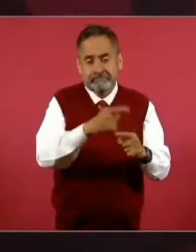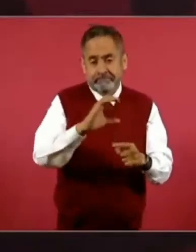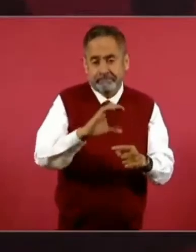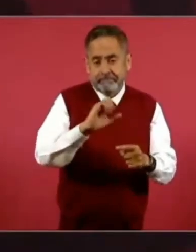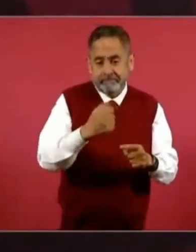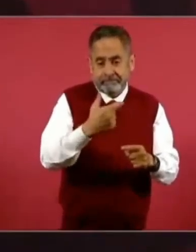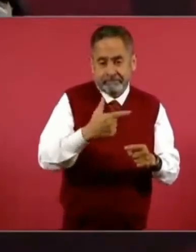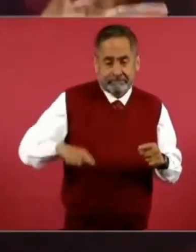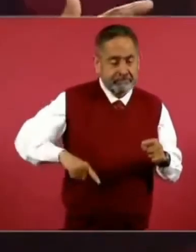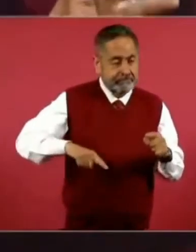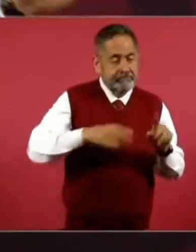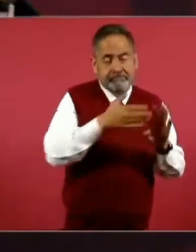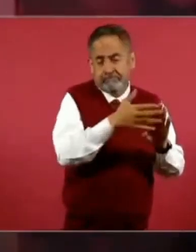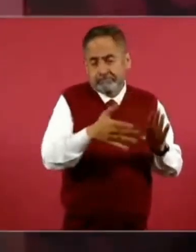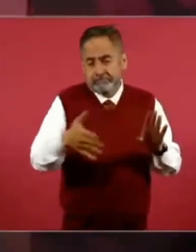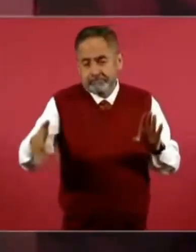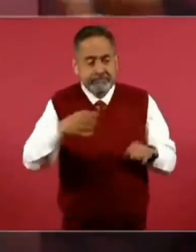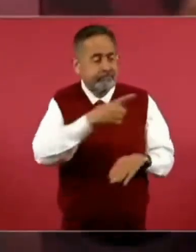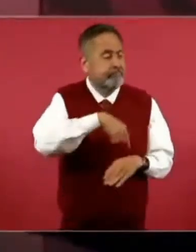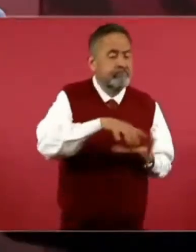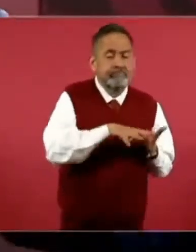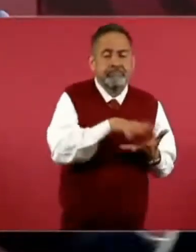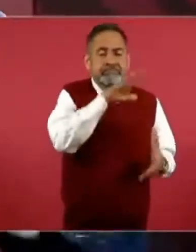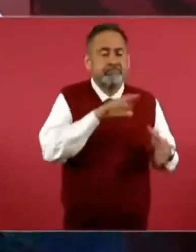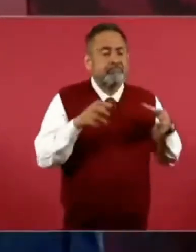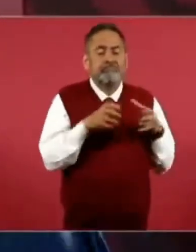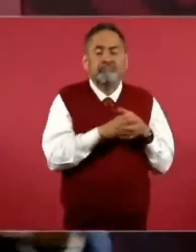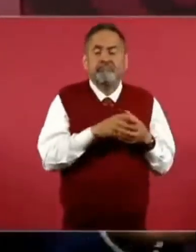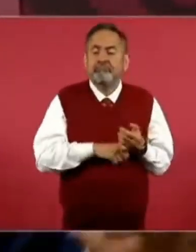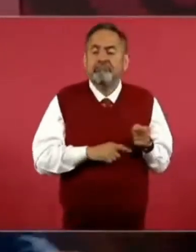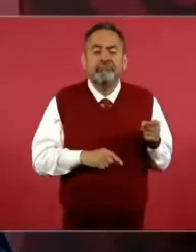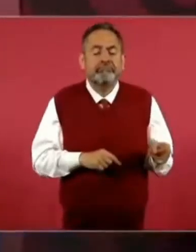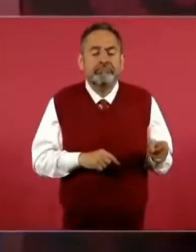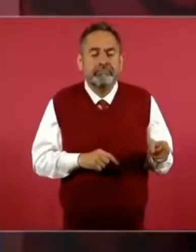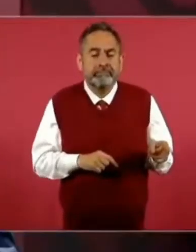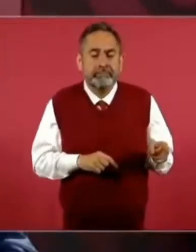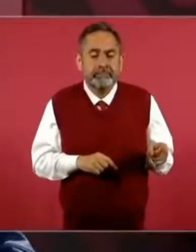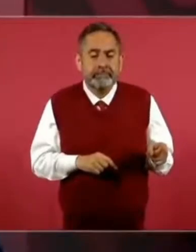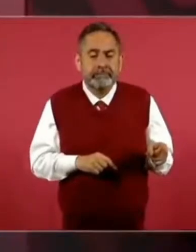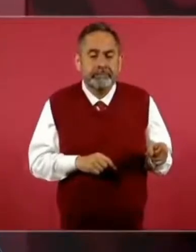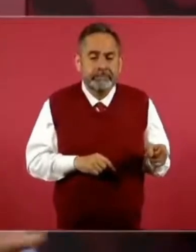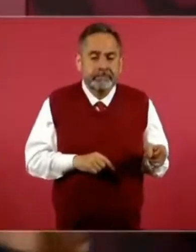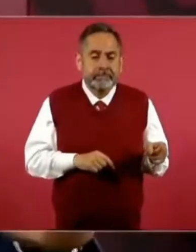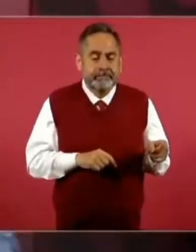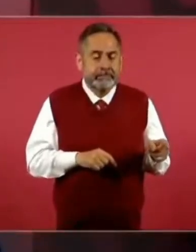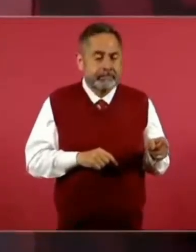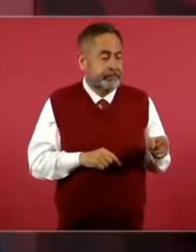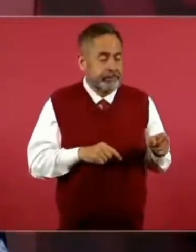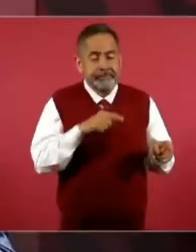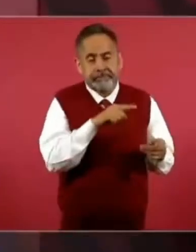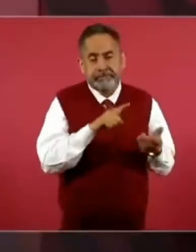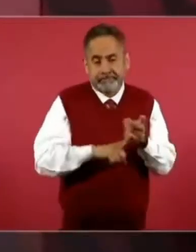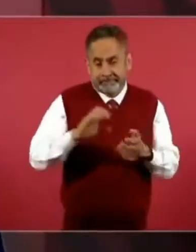la mayoría, él ejerce